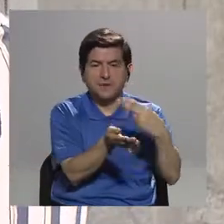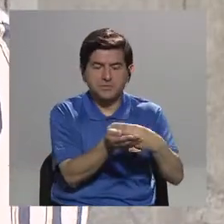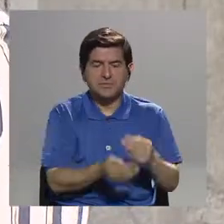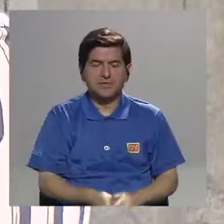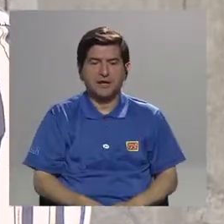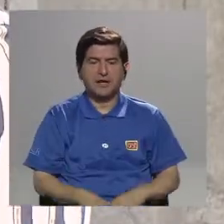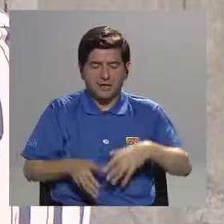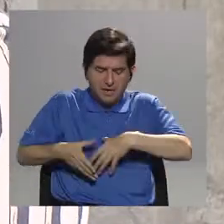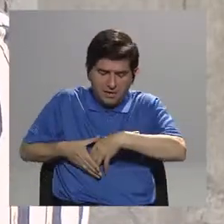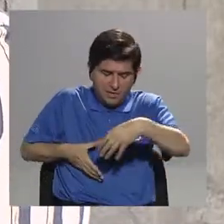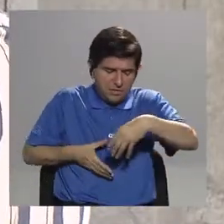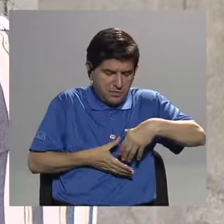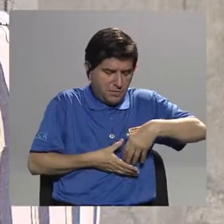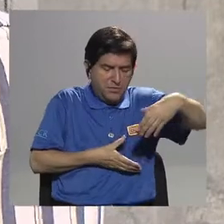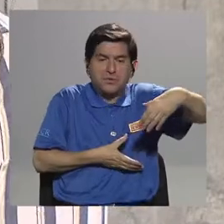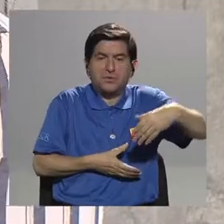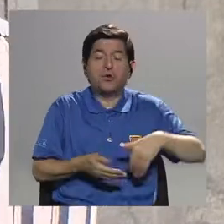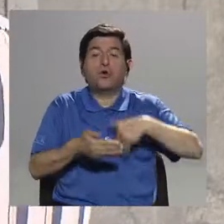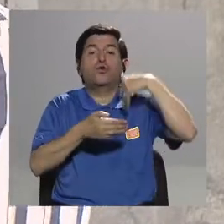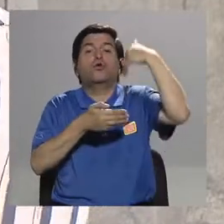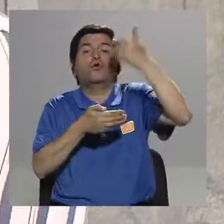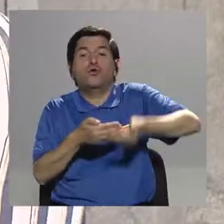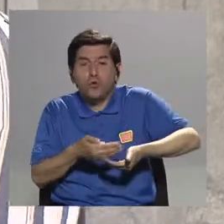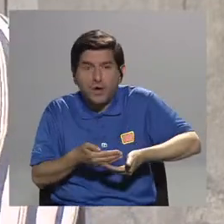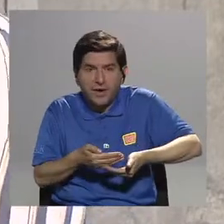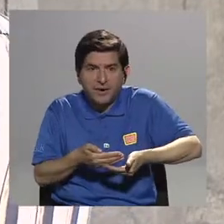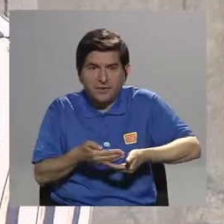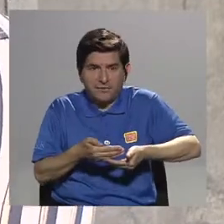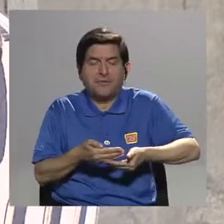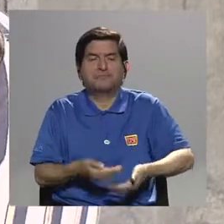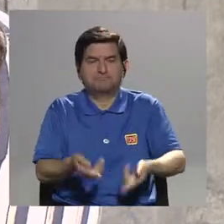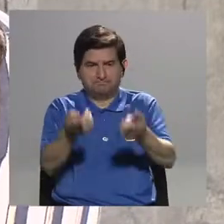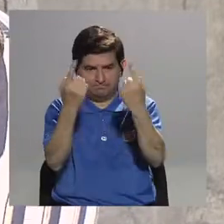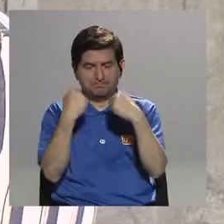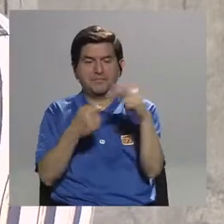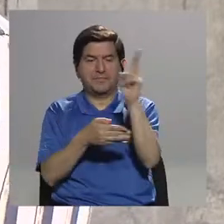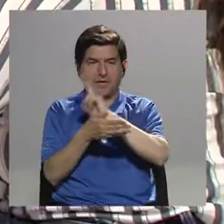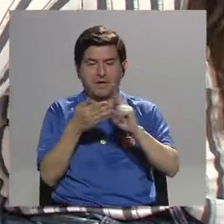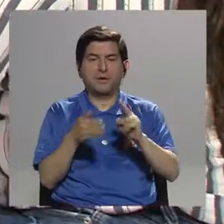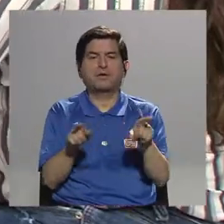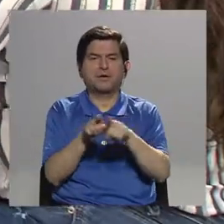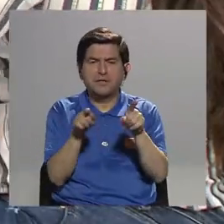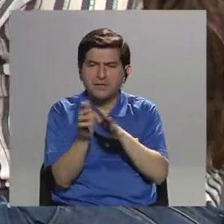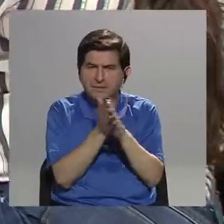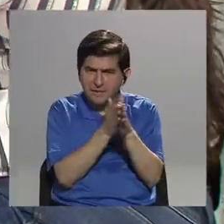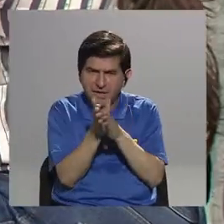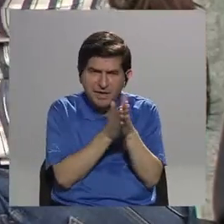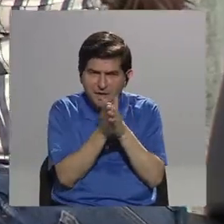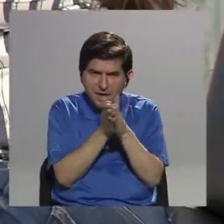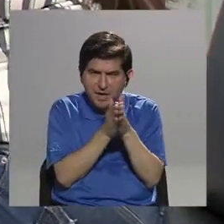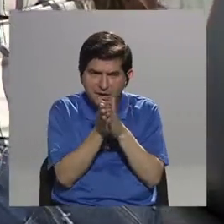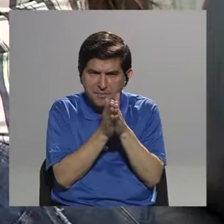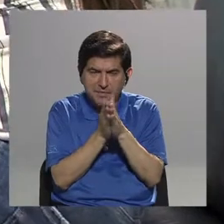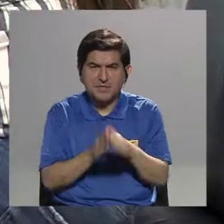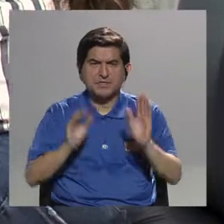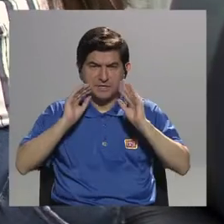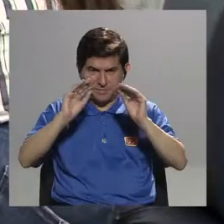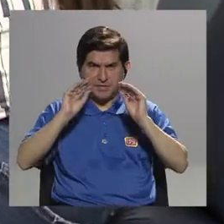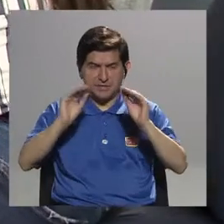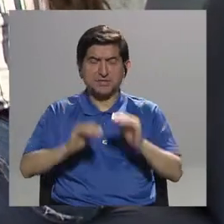dona los órganos que él quería donar, ¿verdad? Y después, entonces puede venir acá a la universidad. aprovechar para nivel, para lo académico.